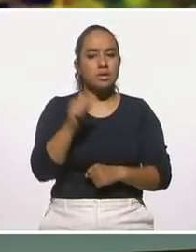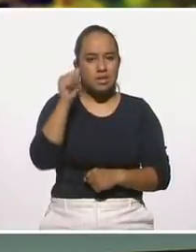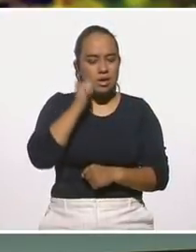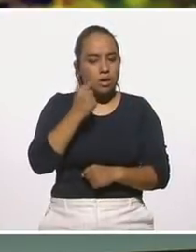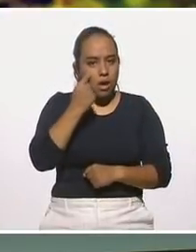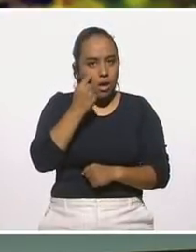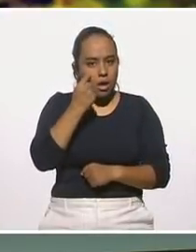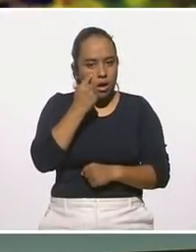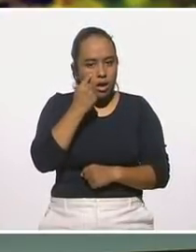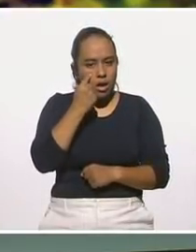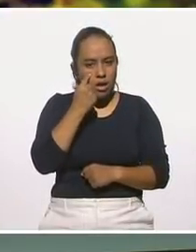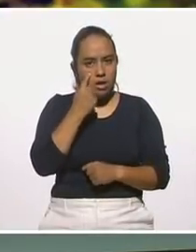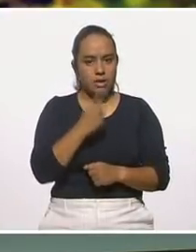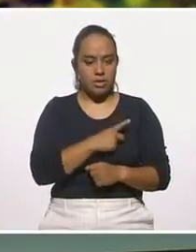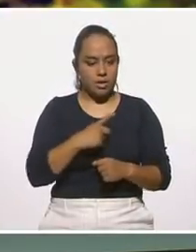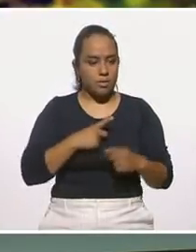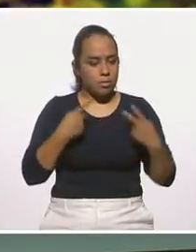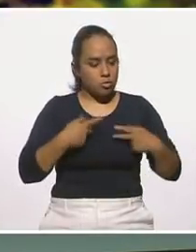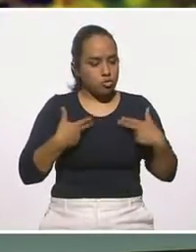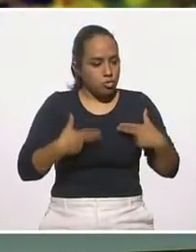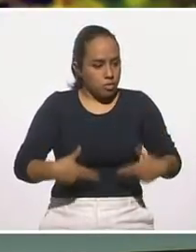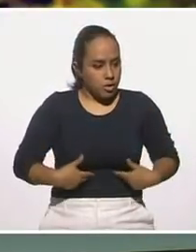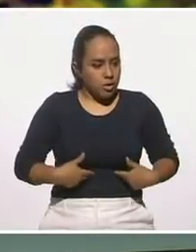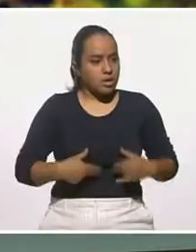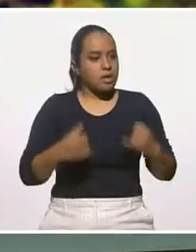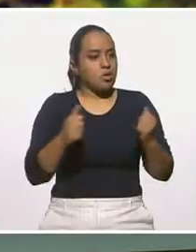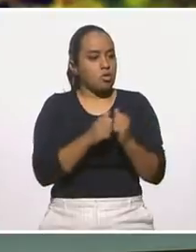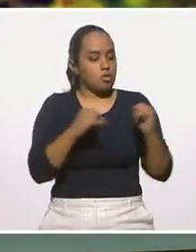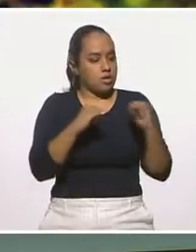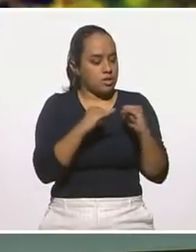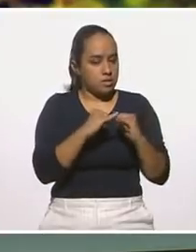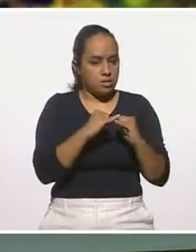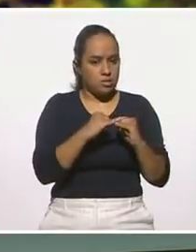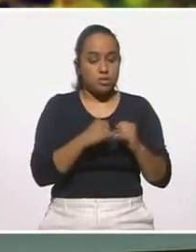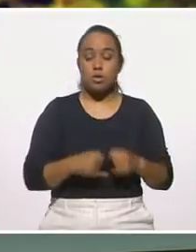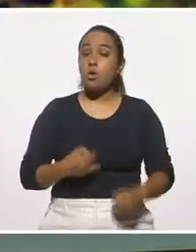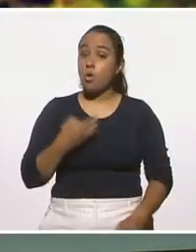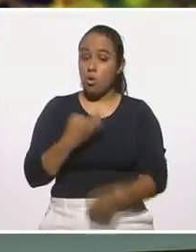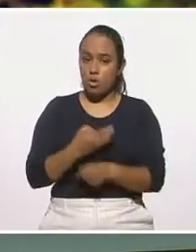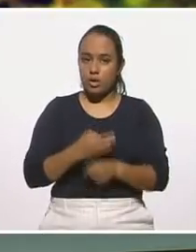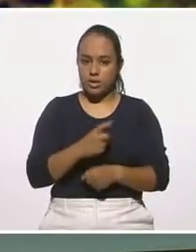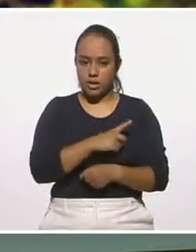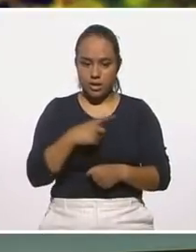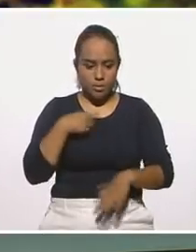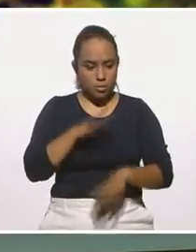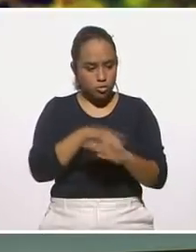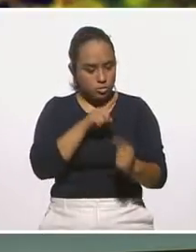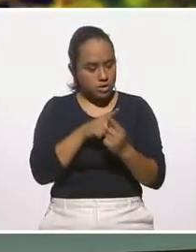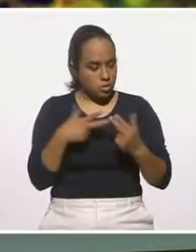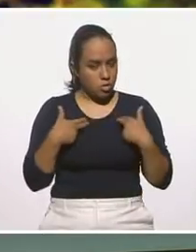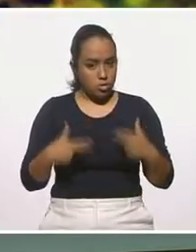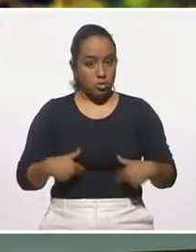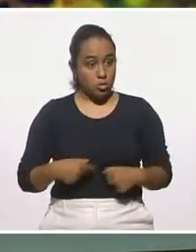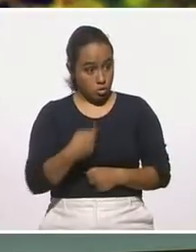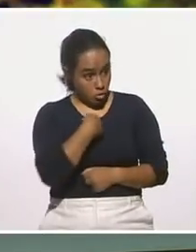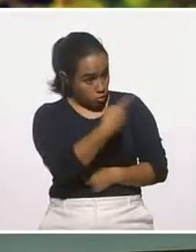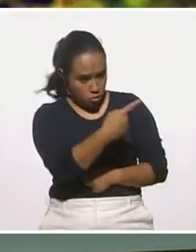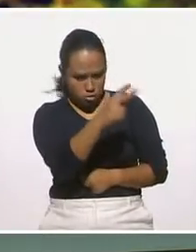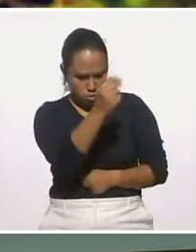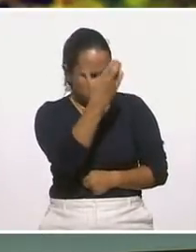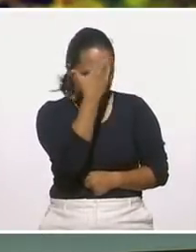proceso de humanicemos, personalicemos, e institucionalicemos. En este momento tenemos que humanizar. No nos conocemos,